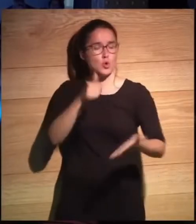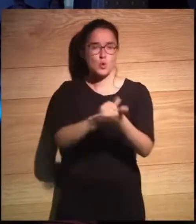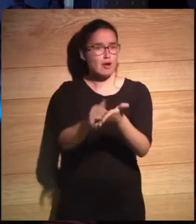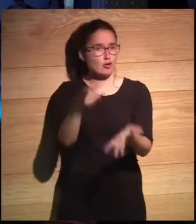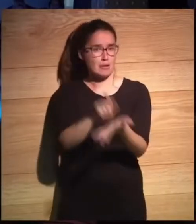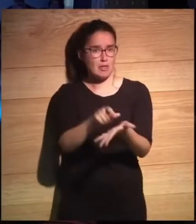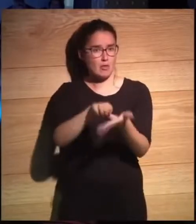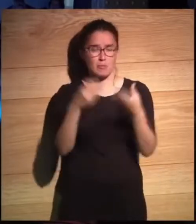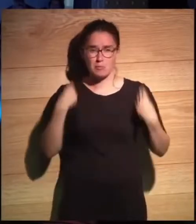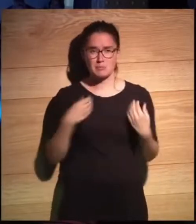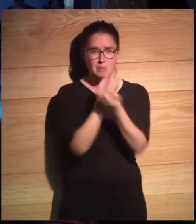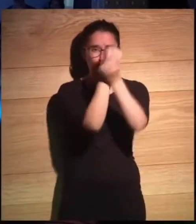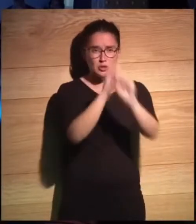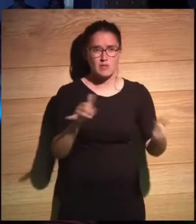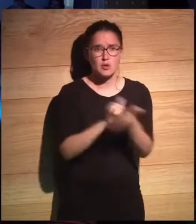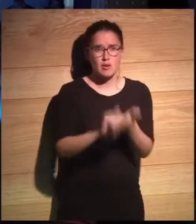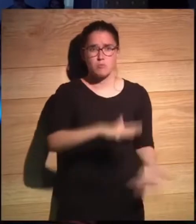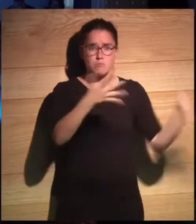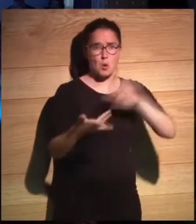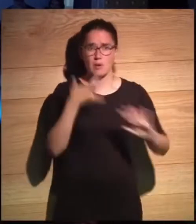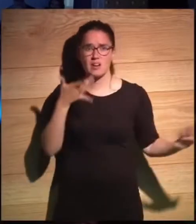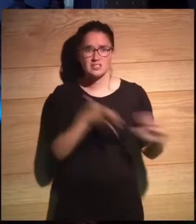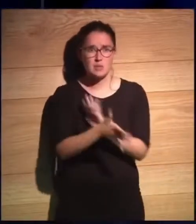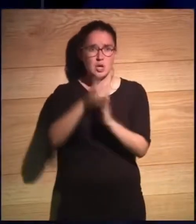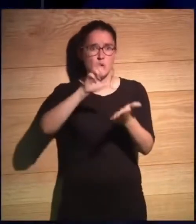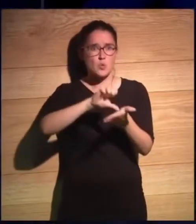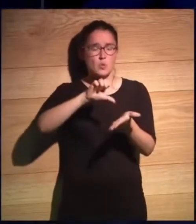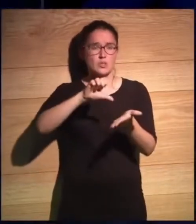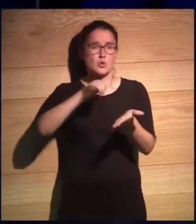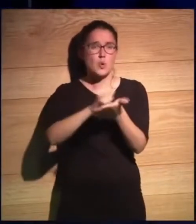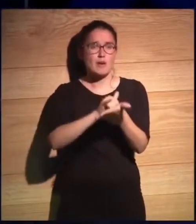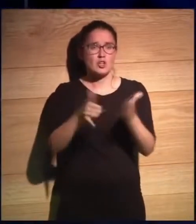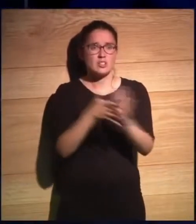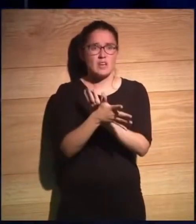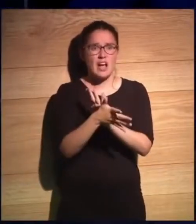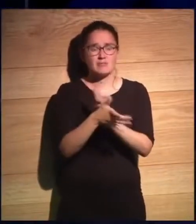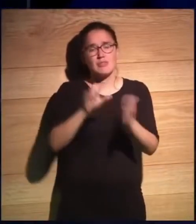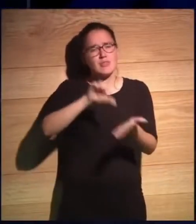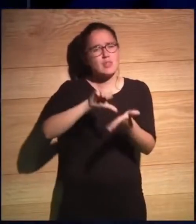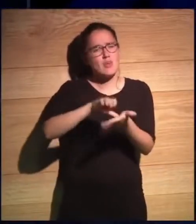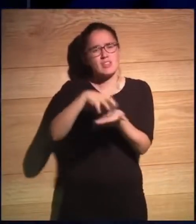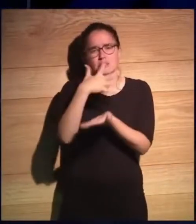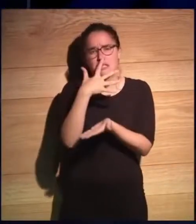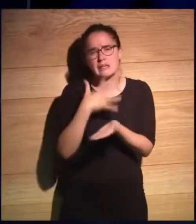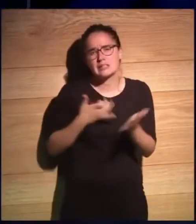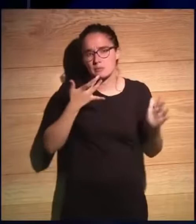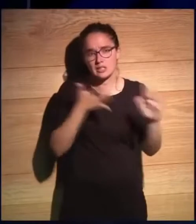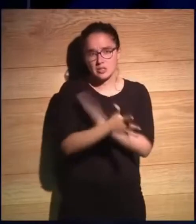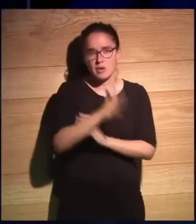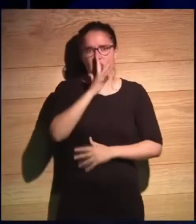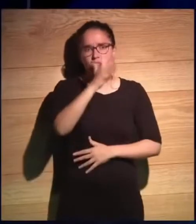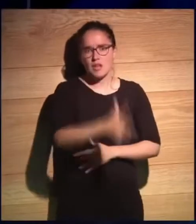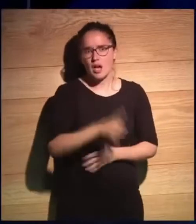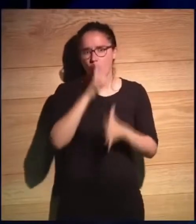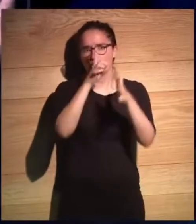ser la misma ciudad, Nueva York habrá cambiado para siempre, Nueva York va a ser ya una ciudad triste. Y recuerdo que como cinco o seis años después, cuando ya estaba todo